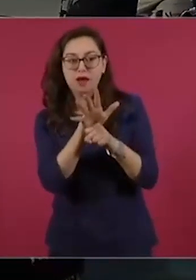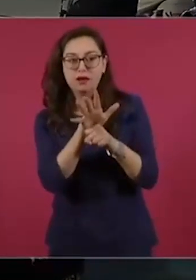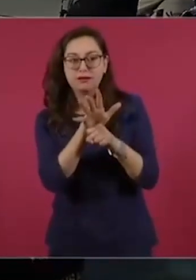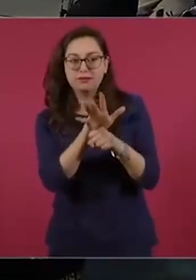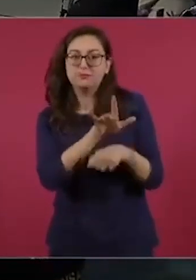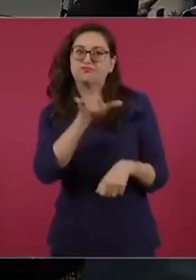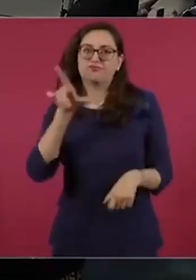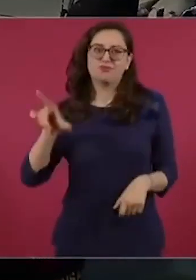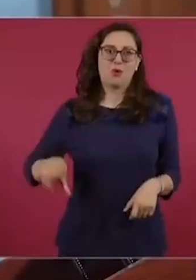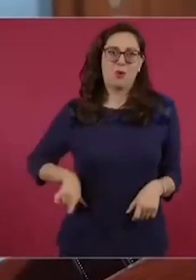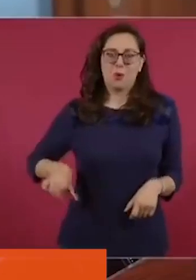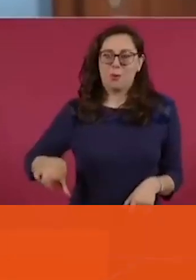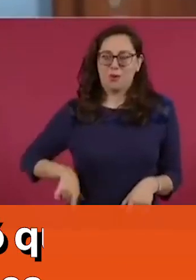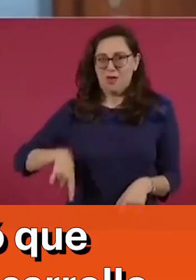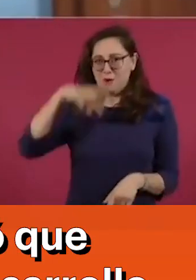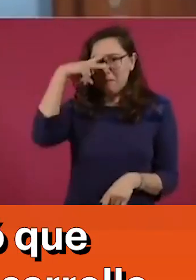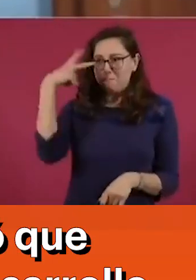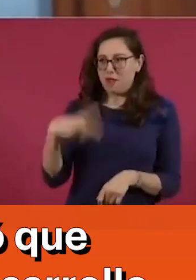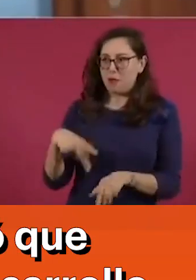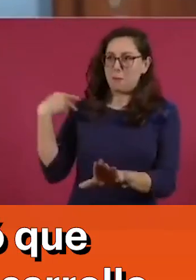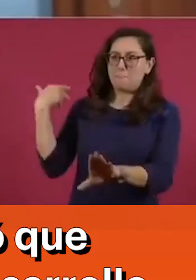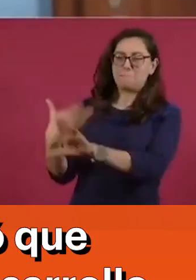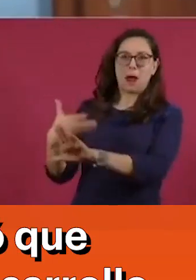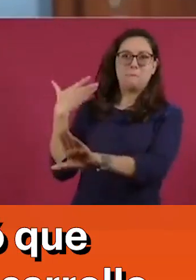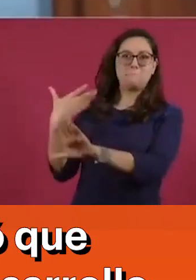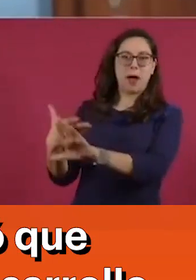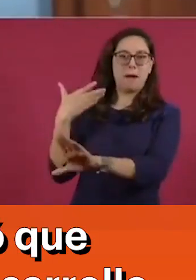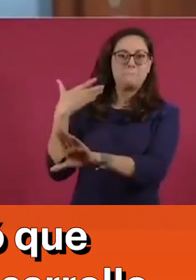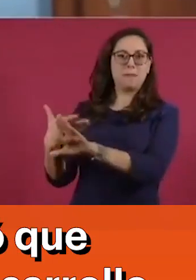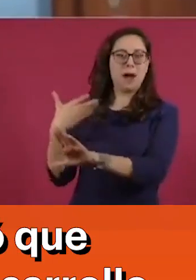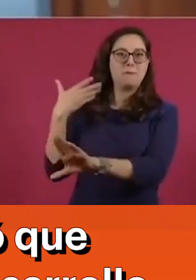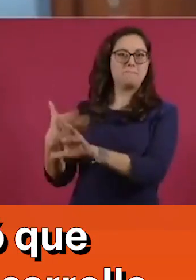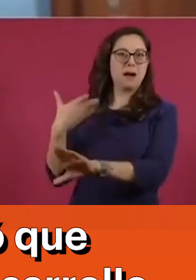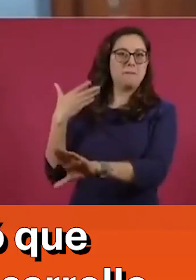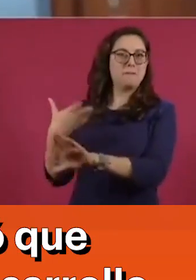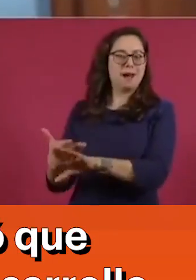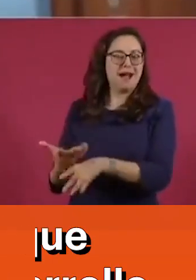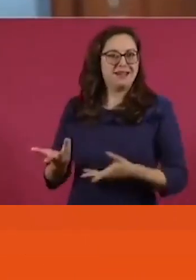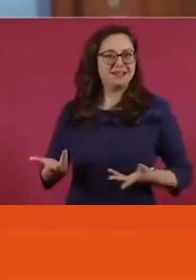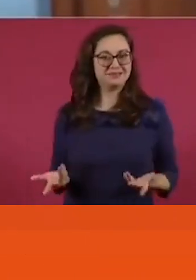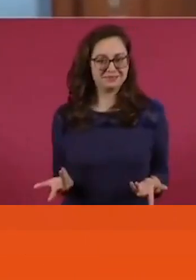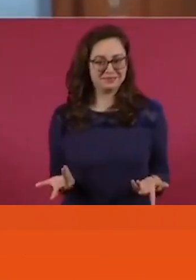propósito principal ha sido atacar a nuestro gobierno.